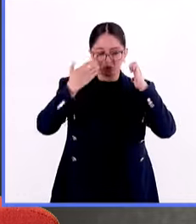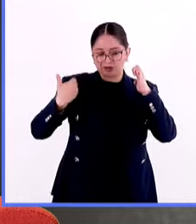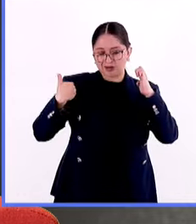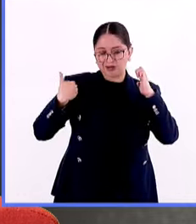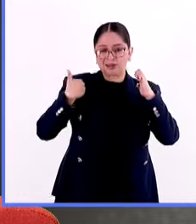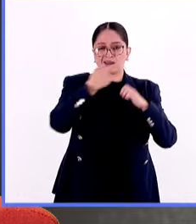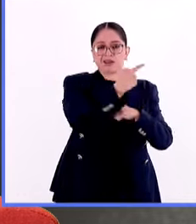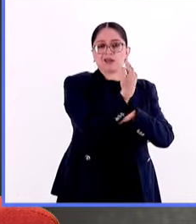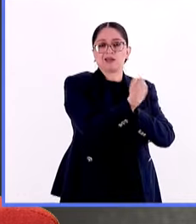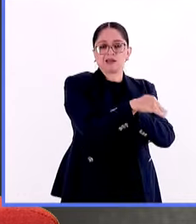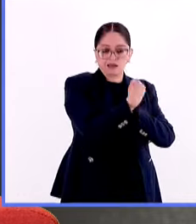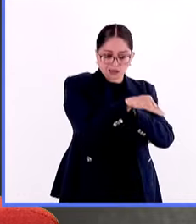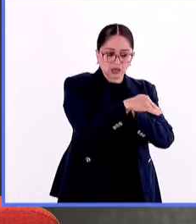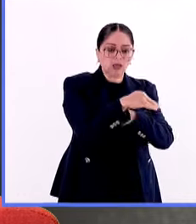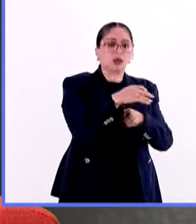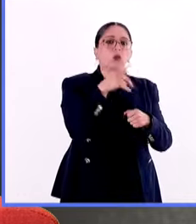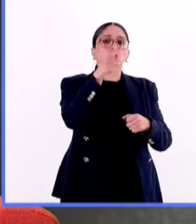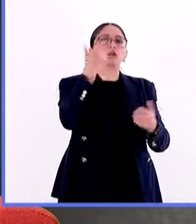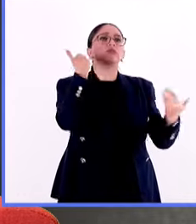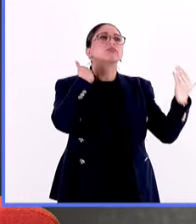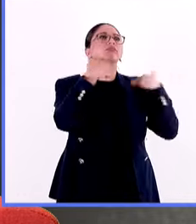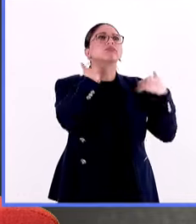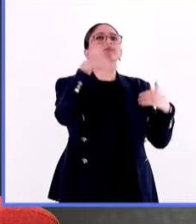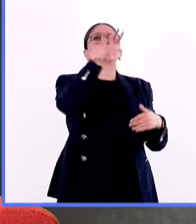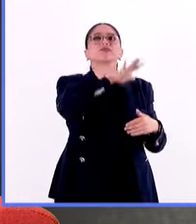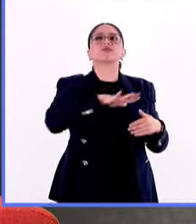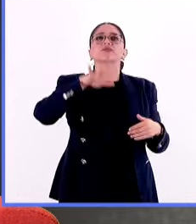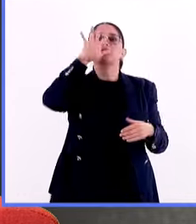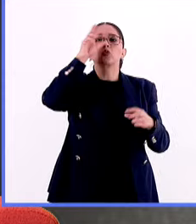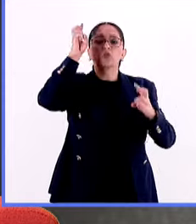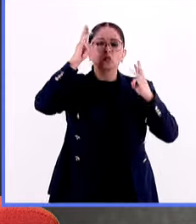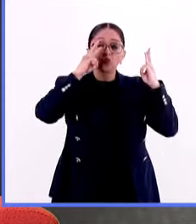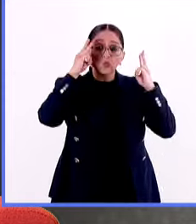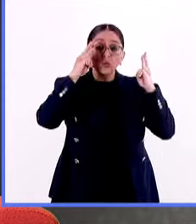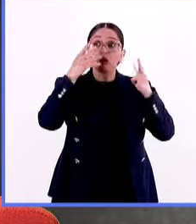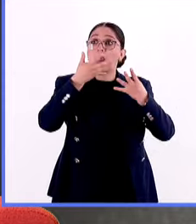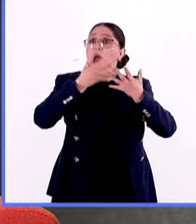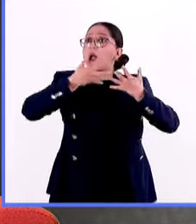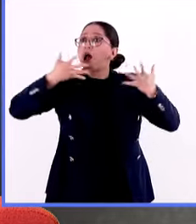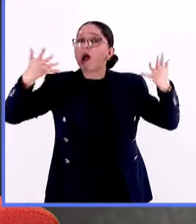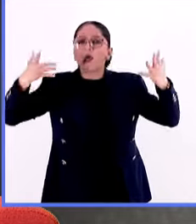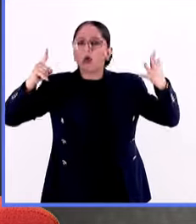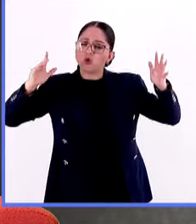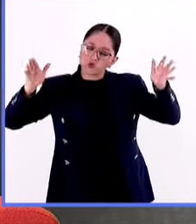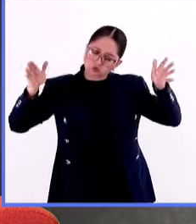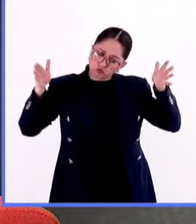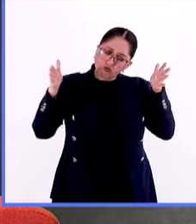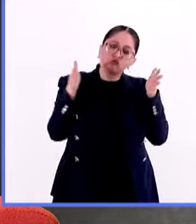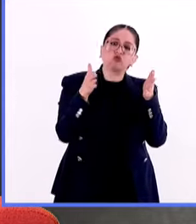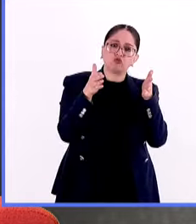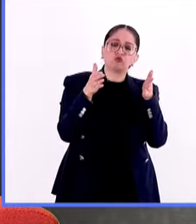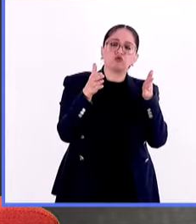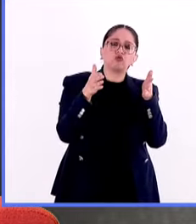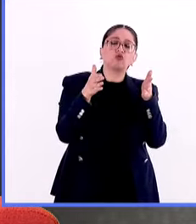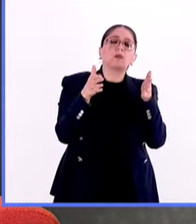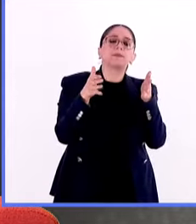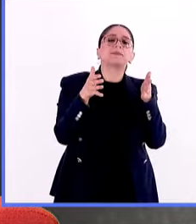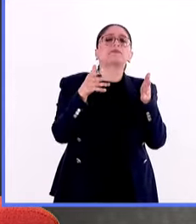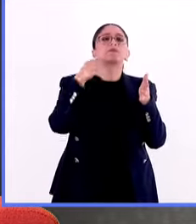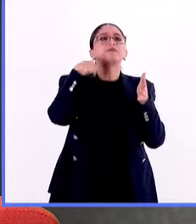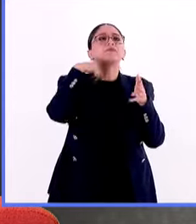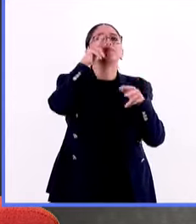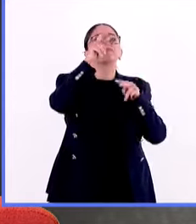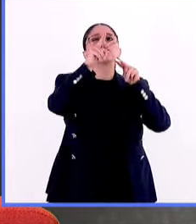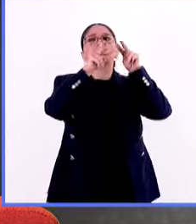complementa el recorrido general del museo, es un espacio pequeño pero sustancioso, en él vamos a hablar precisamente